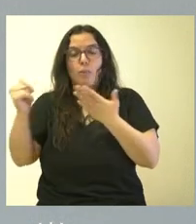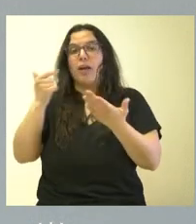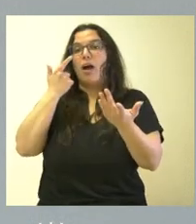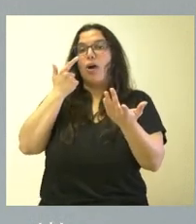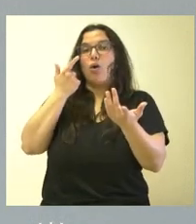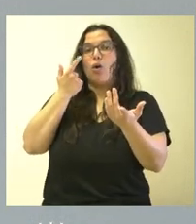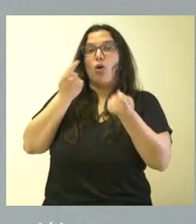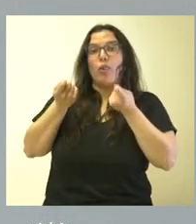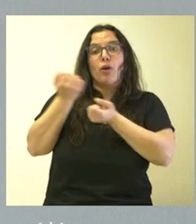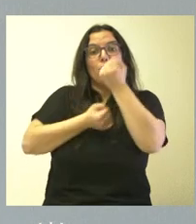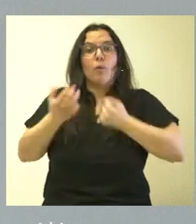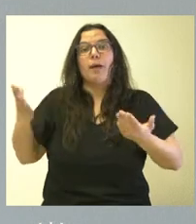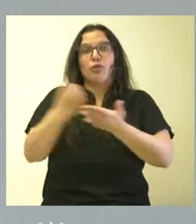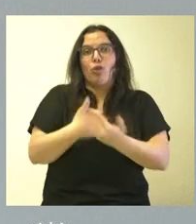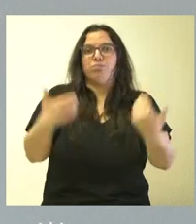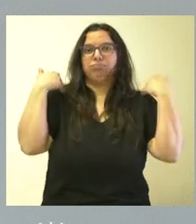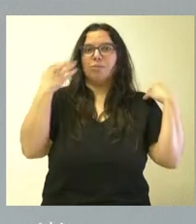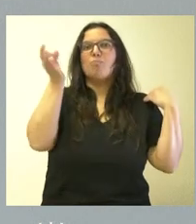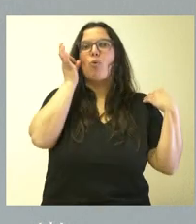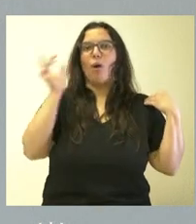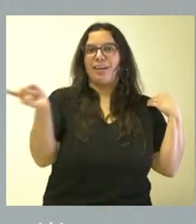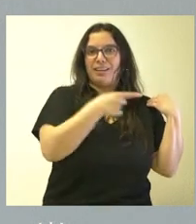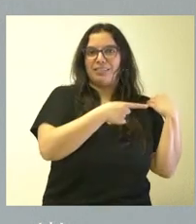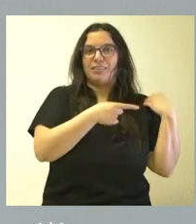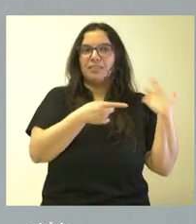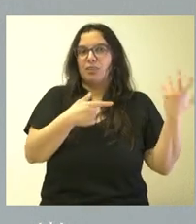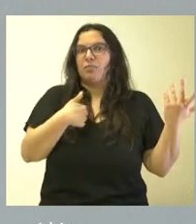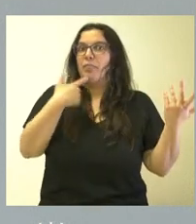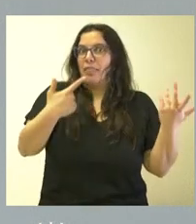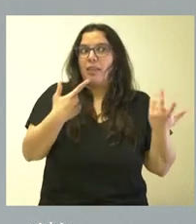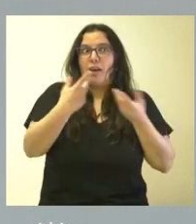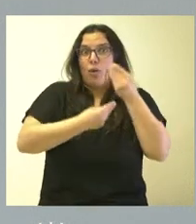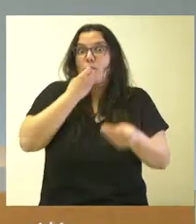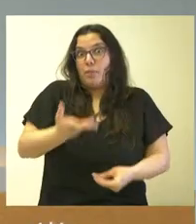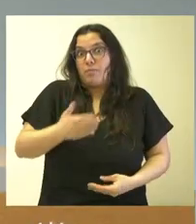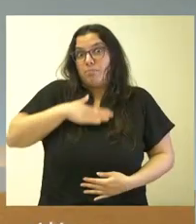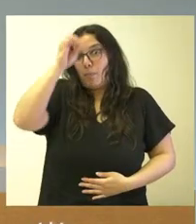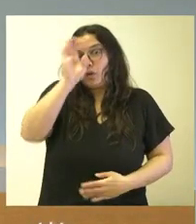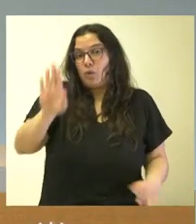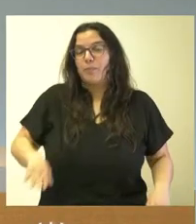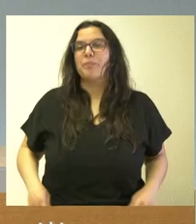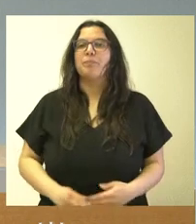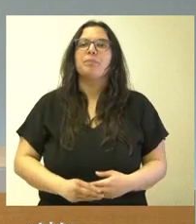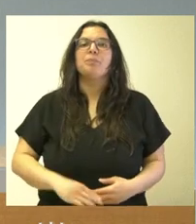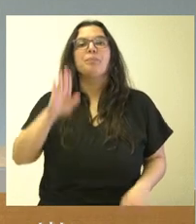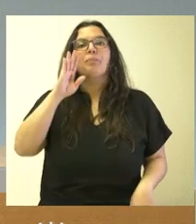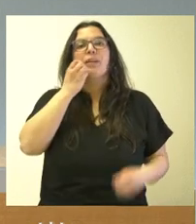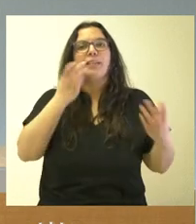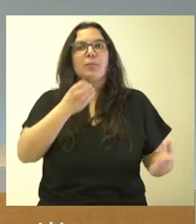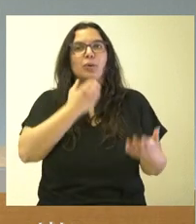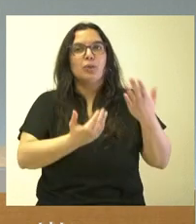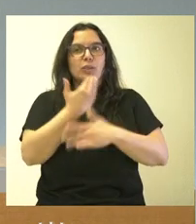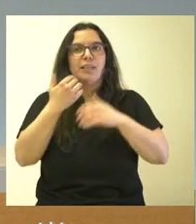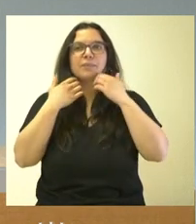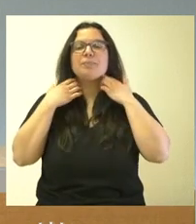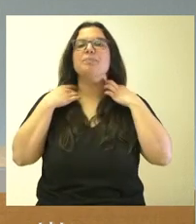económica está dirigida por mujeres y tengo que decir que muy bien a mi juicio. Hola, ¿qué tal? Buenos días. El hecho de que estas